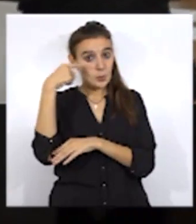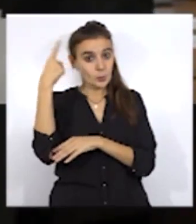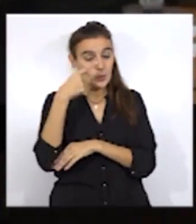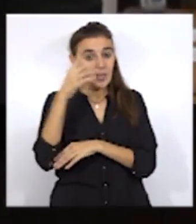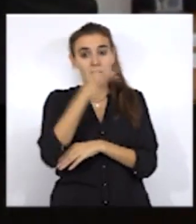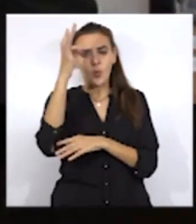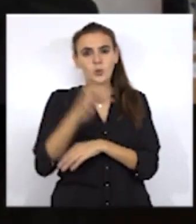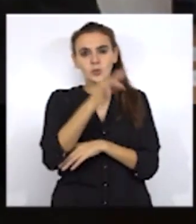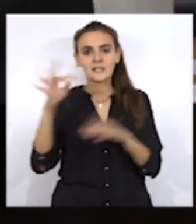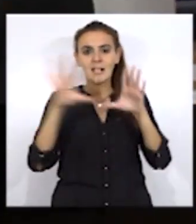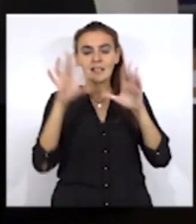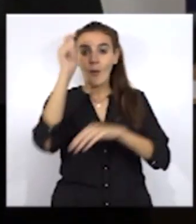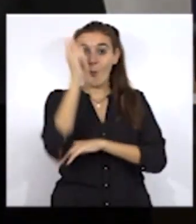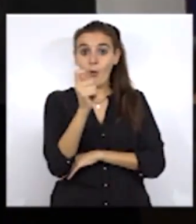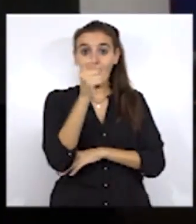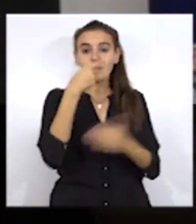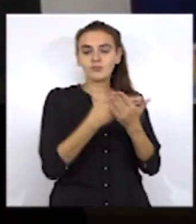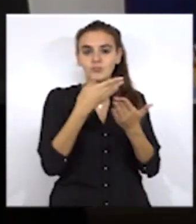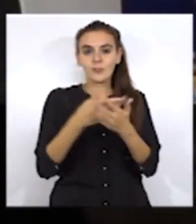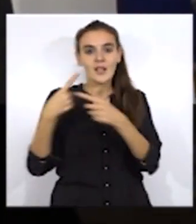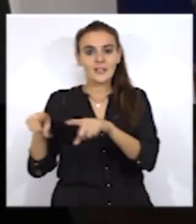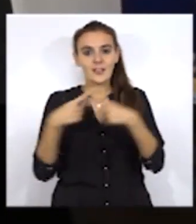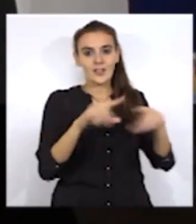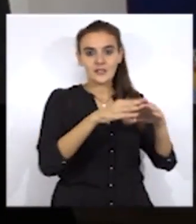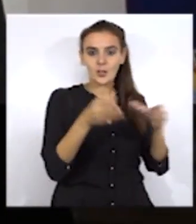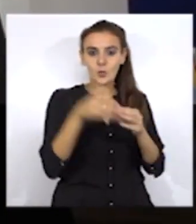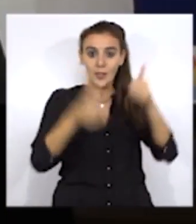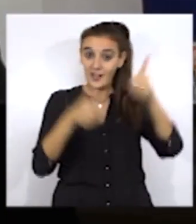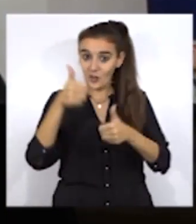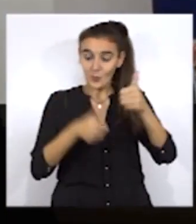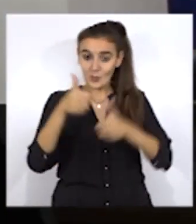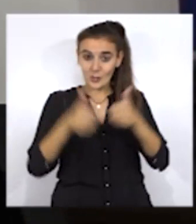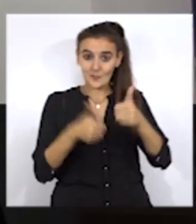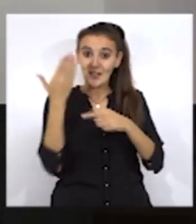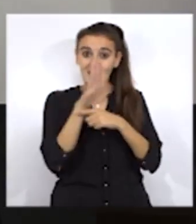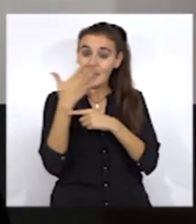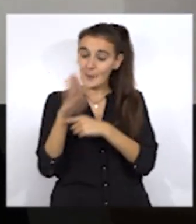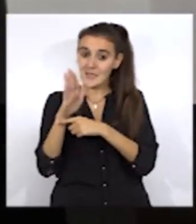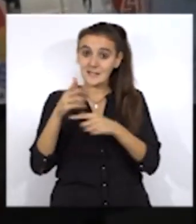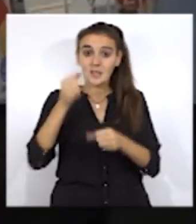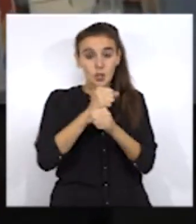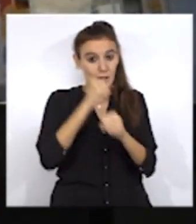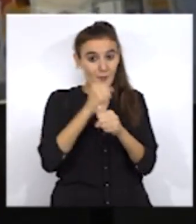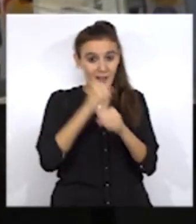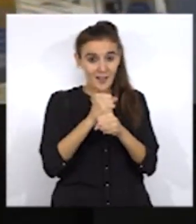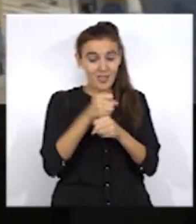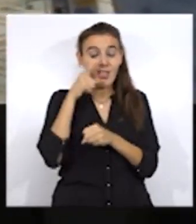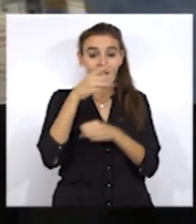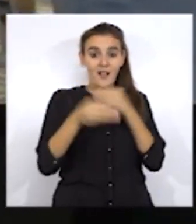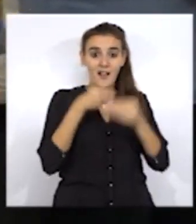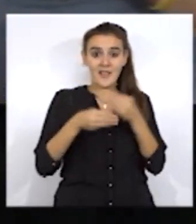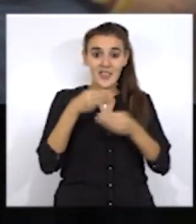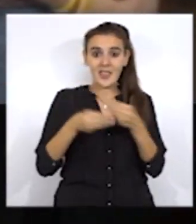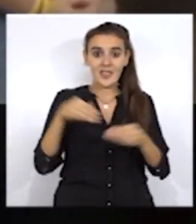acreditados en las diferentes modalidades del concurso. La presentación de los trabajos a concursar podrá realizarse hasta el próximo